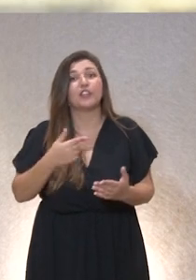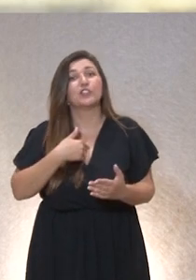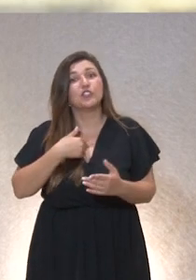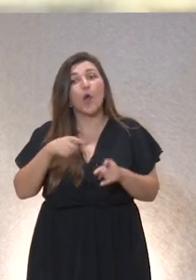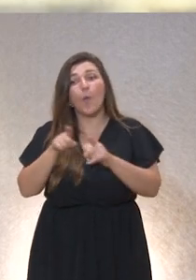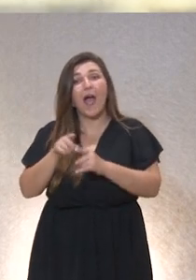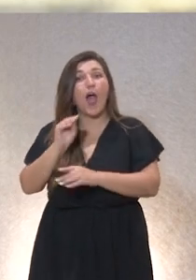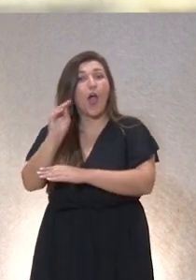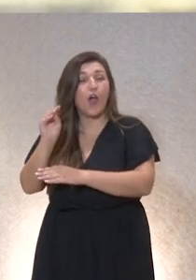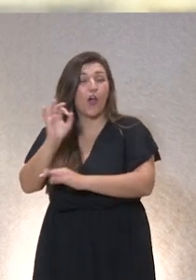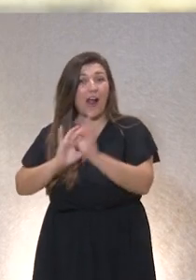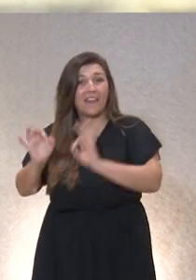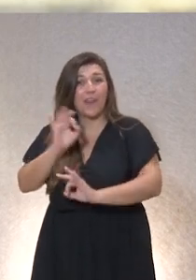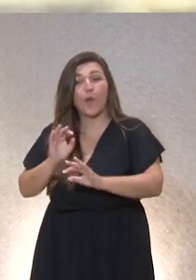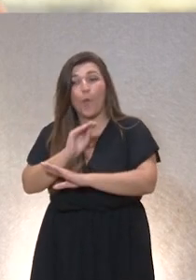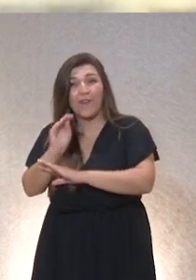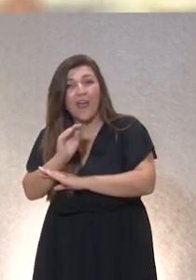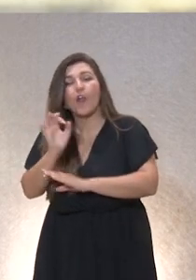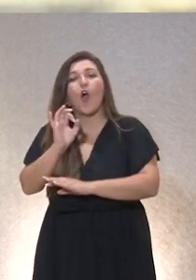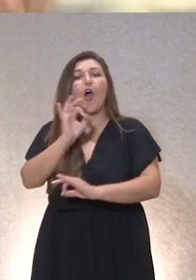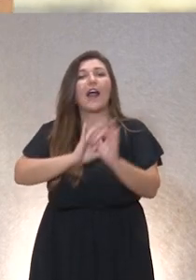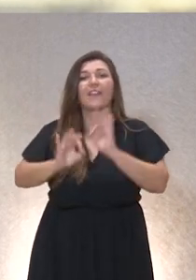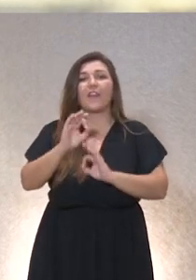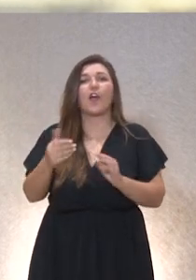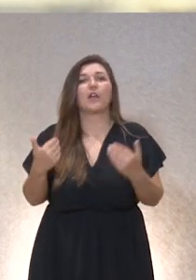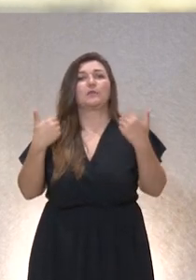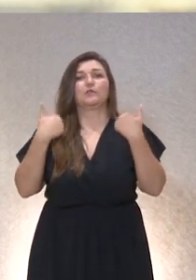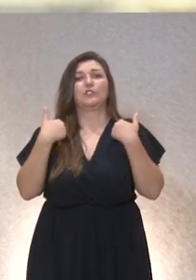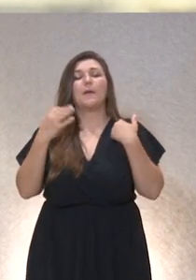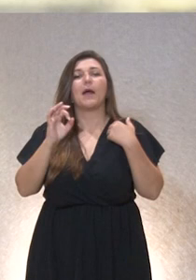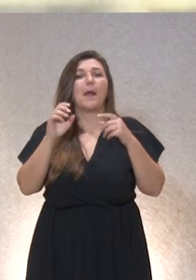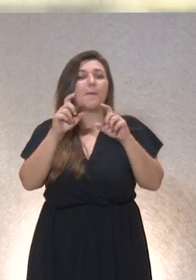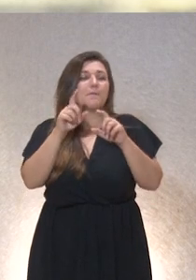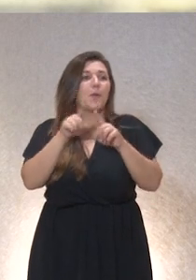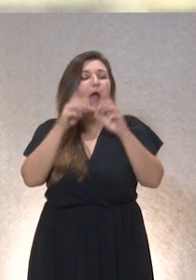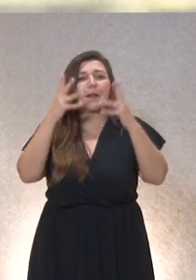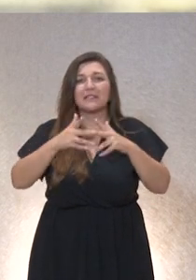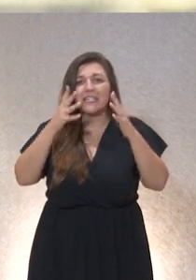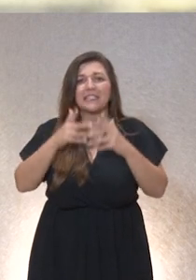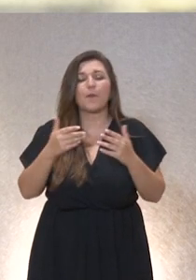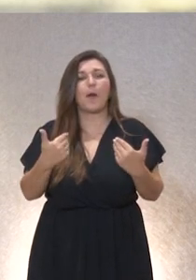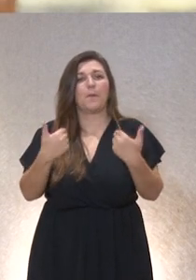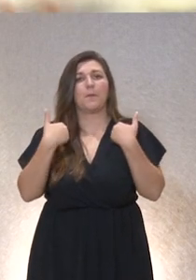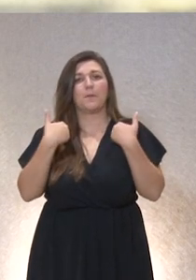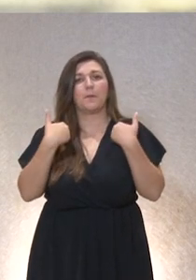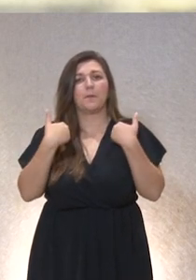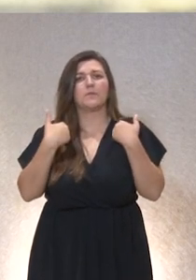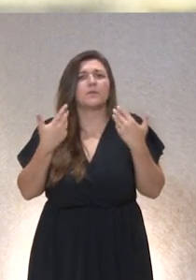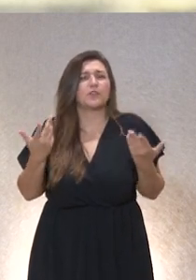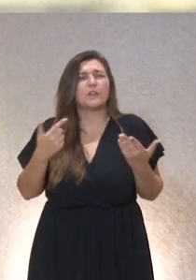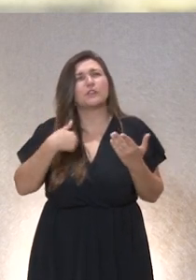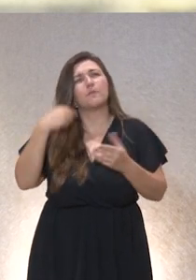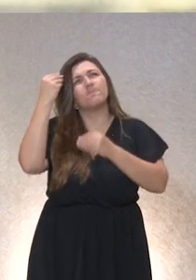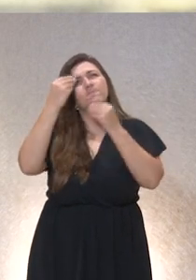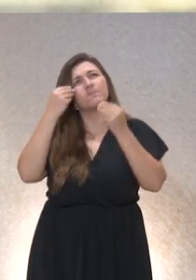cuidados o cuando estoy dirigiendo una organización o soy un gerente un administrativo en una institución de cuidados yo me tengo que preguntar bueno ¿he